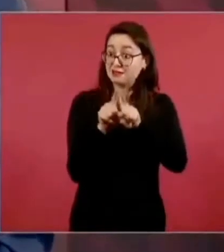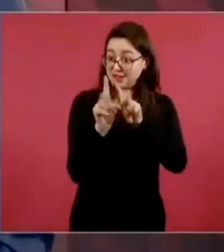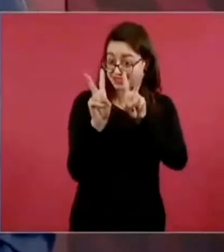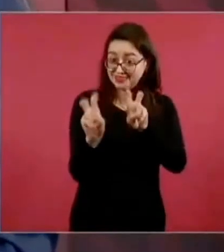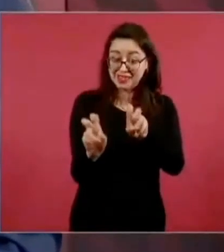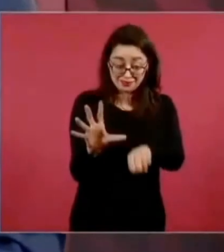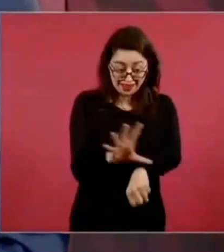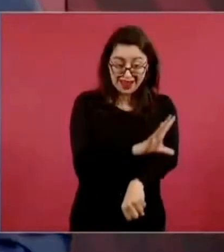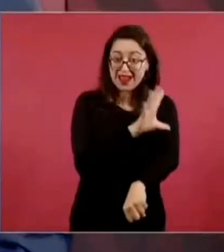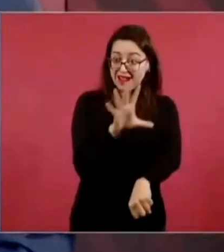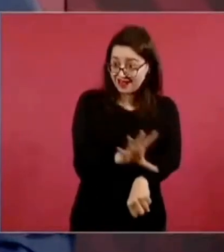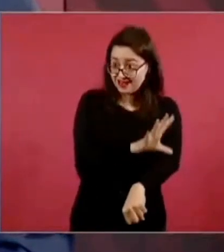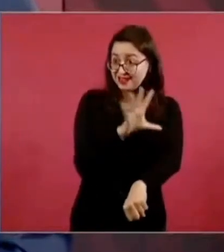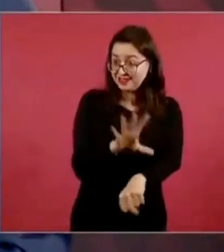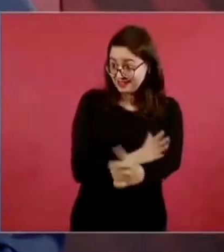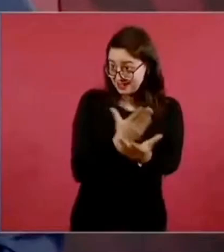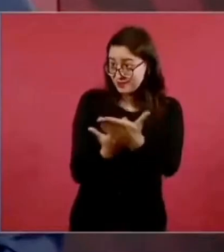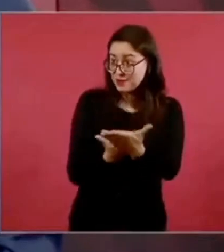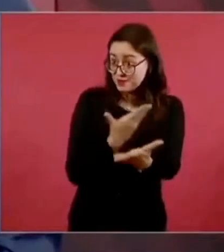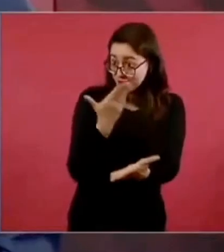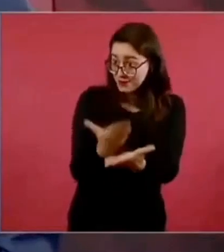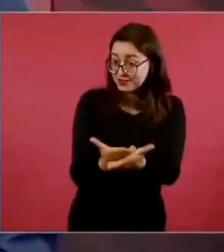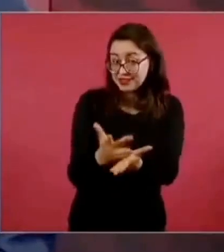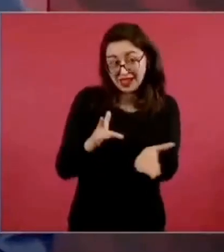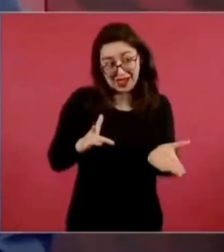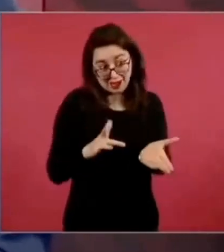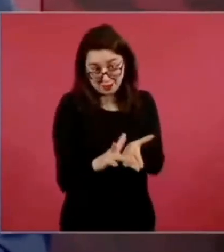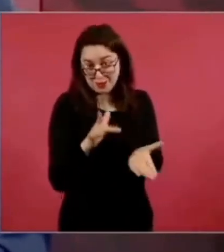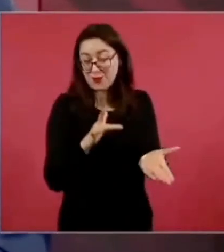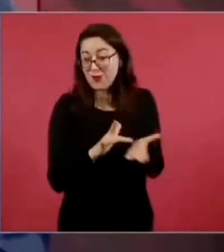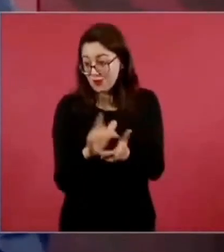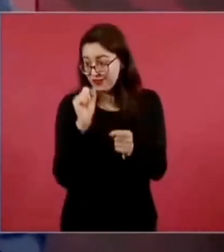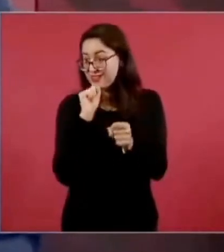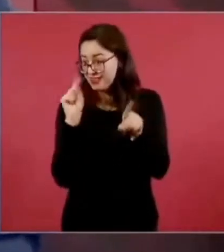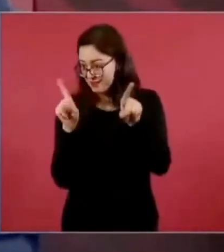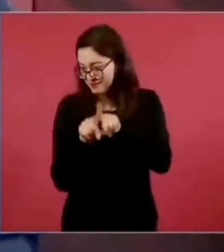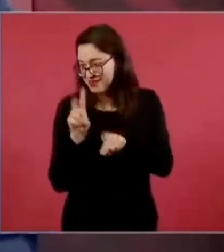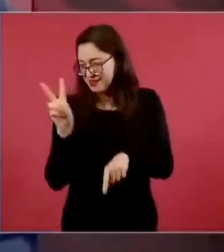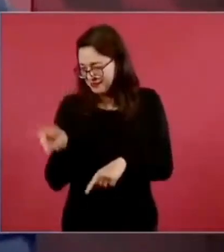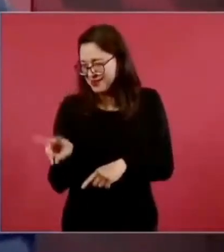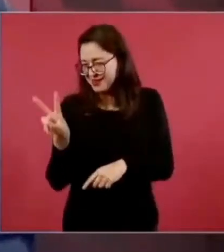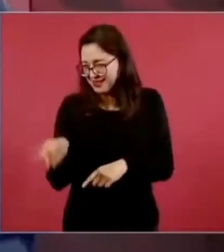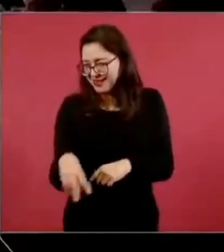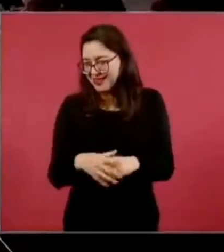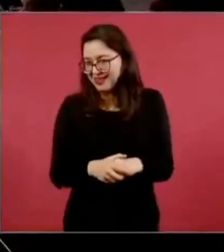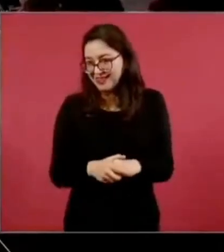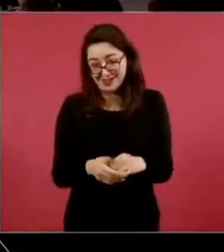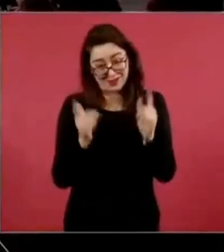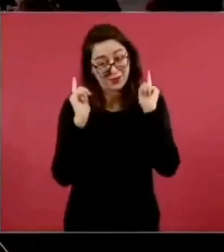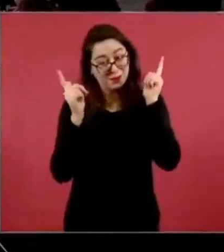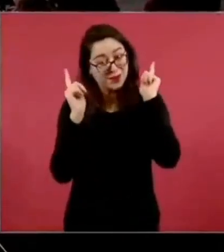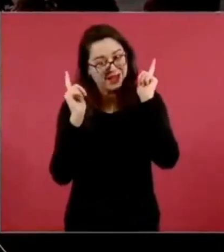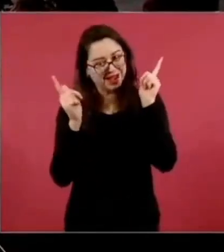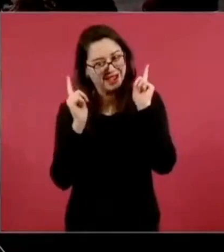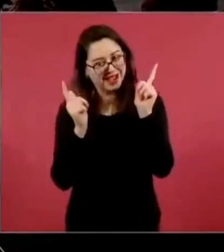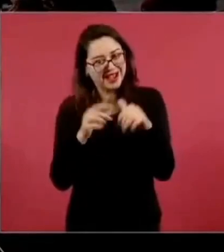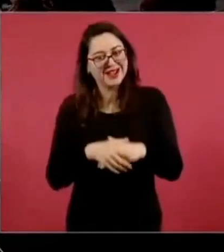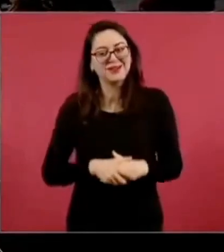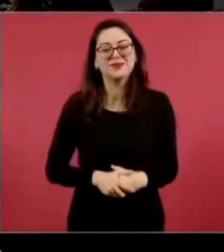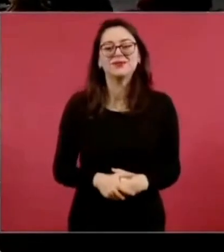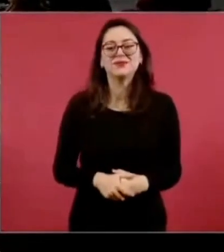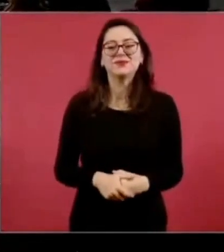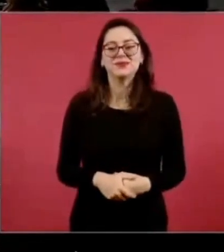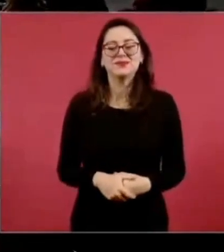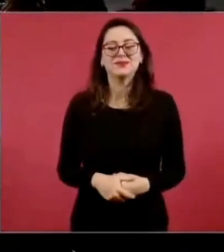la industria eléctrica y las empresas públicas si fue fue presidente